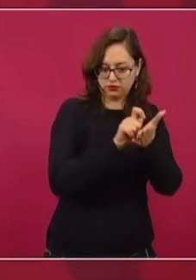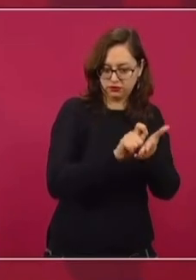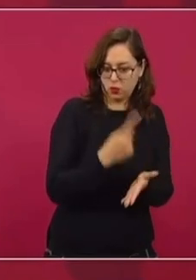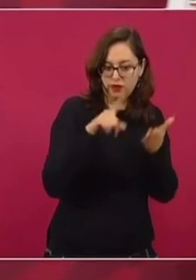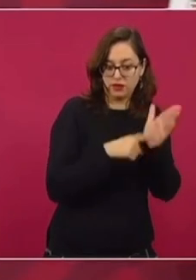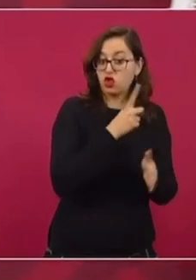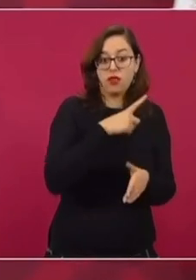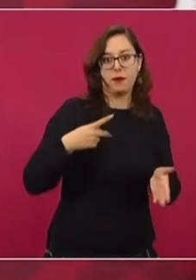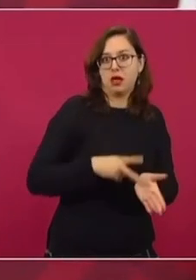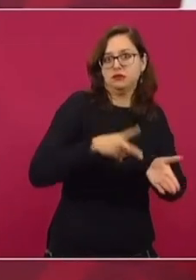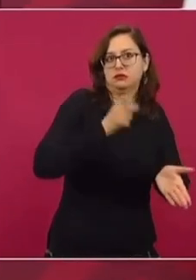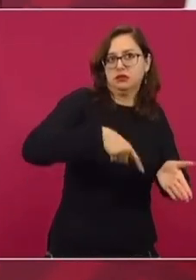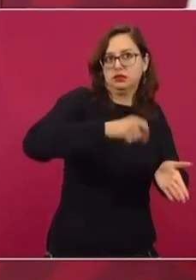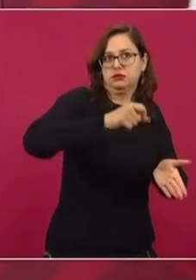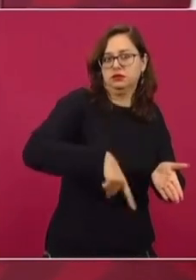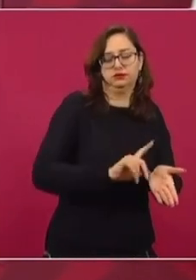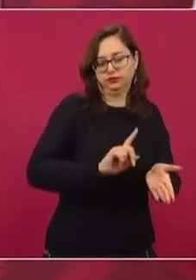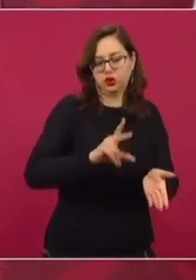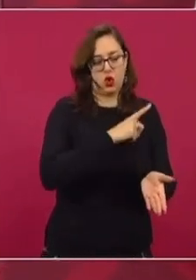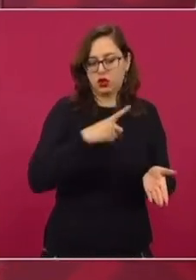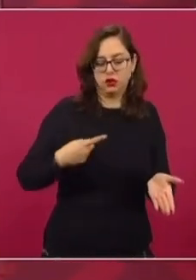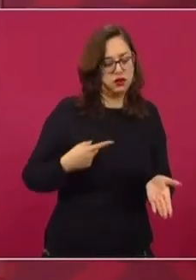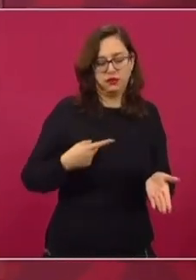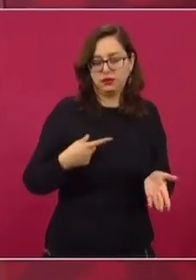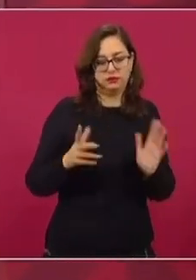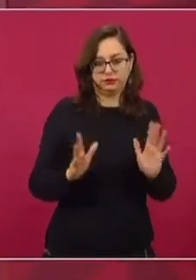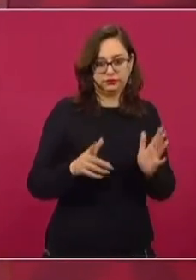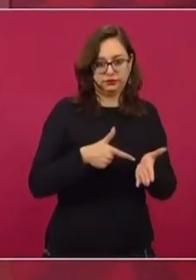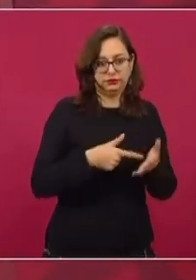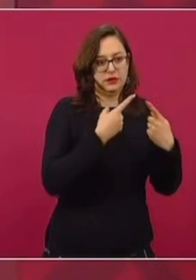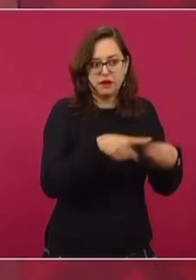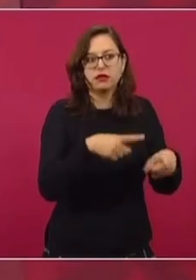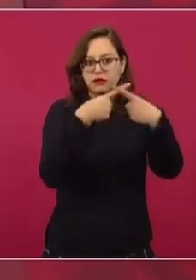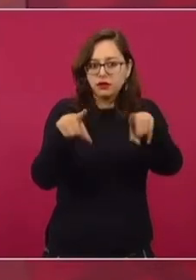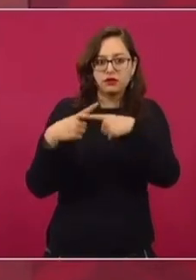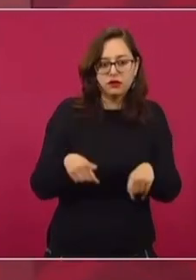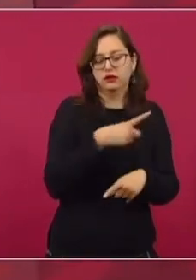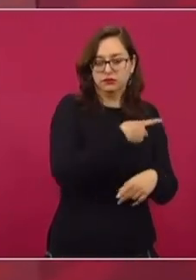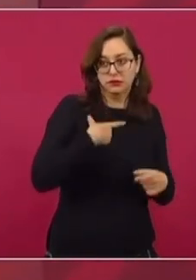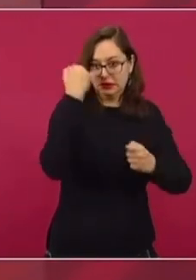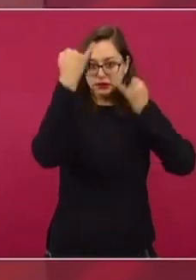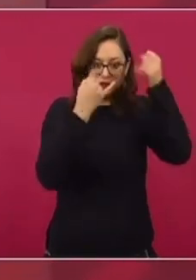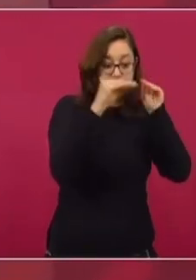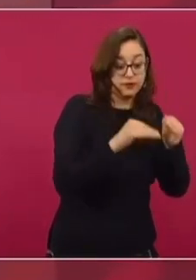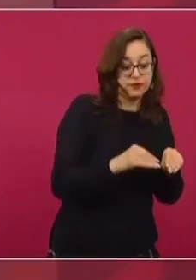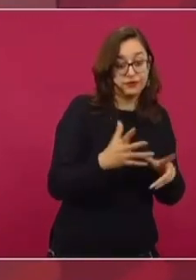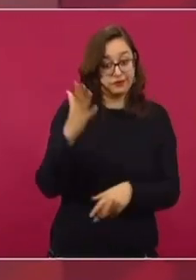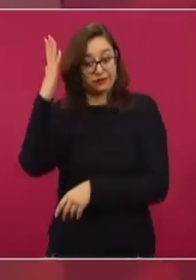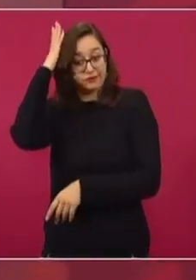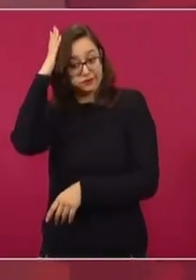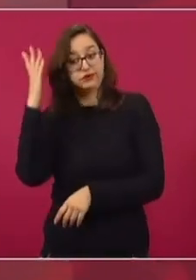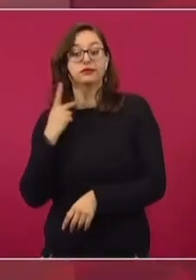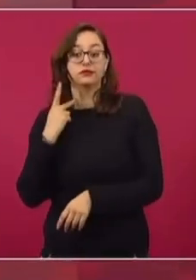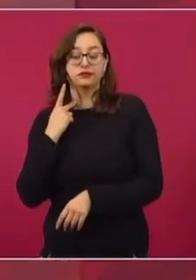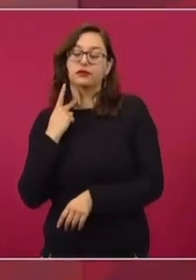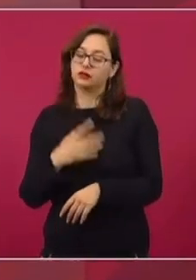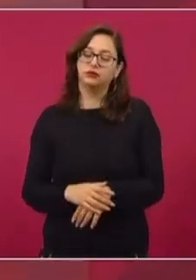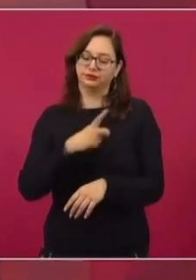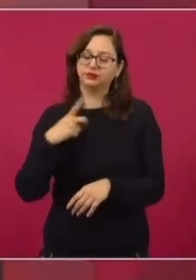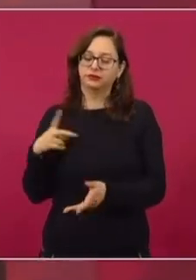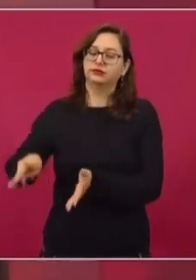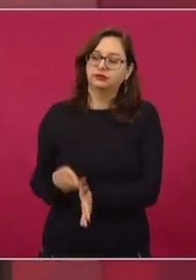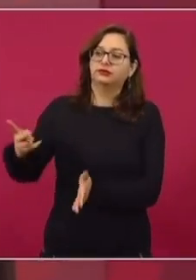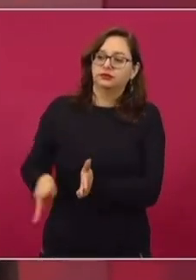no debe de caer en lugares comunes. El dirigente sí tiene que repetir y repetir y repetir